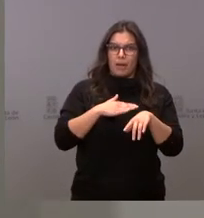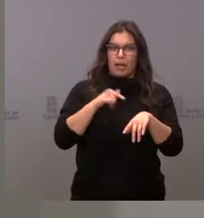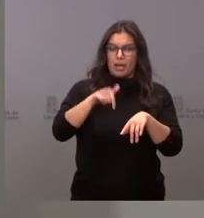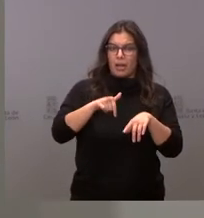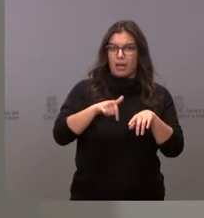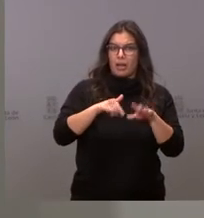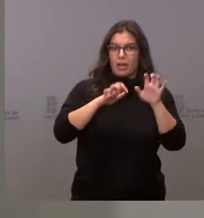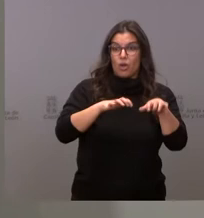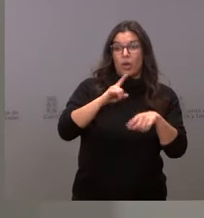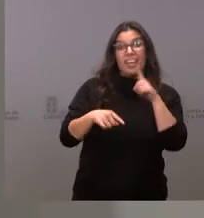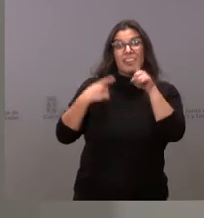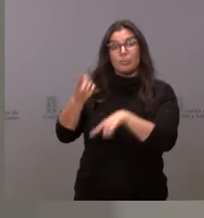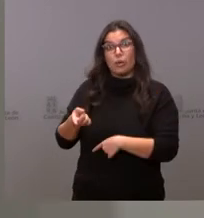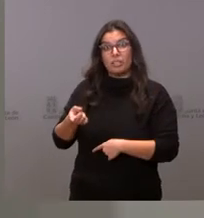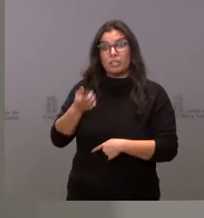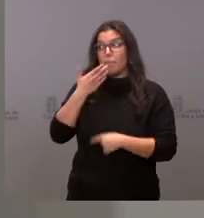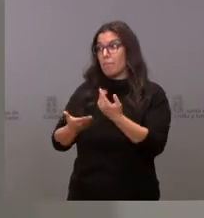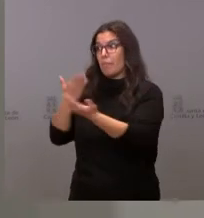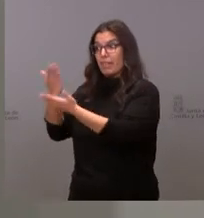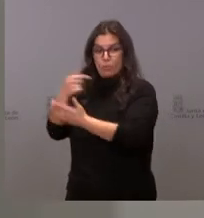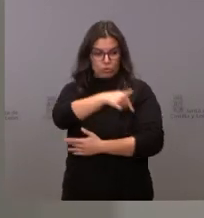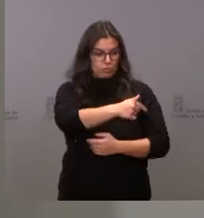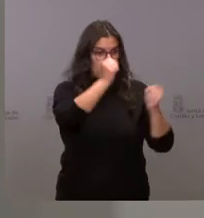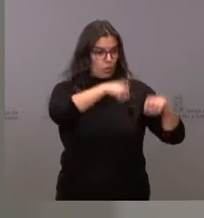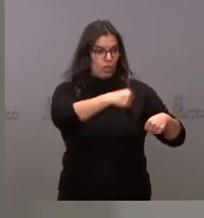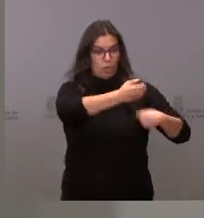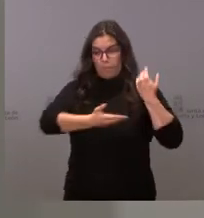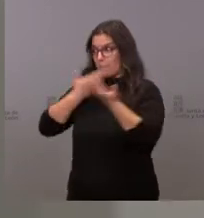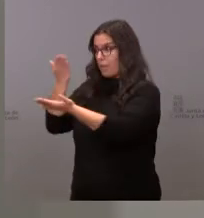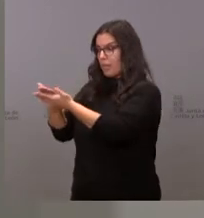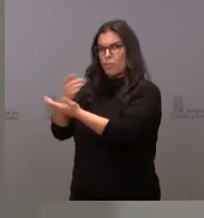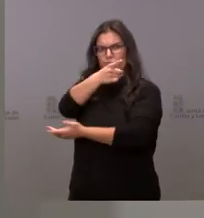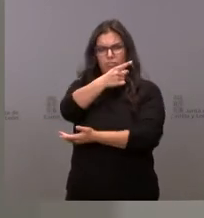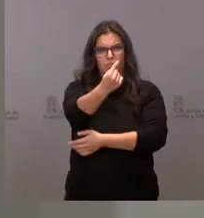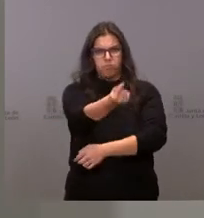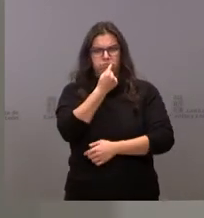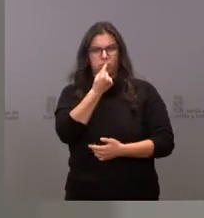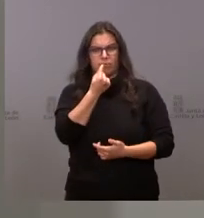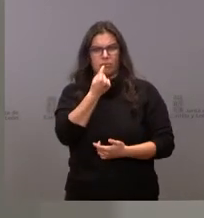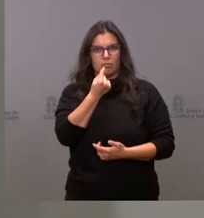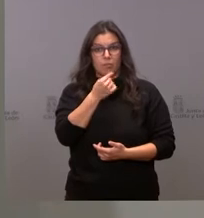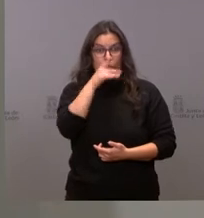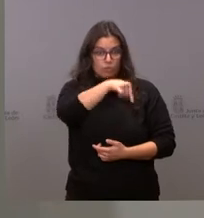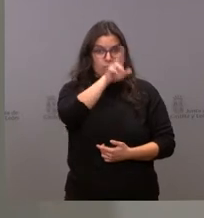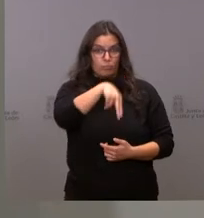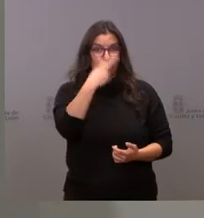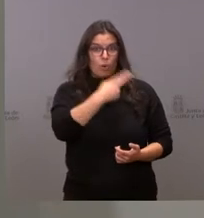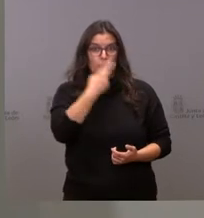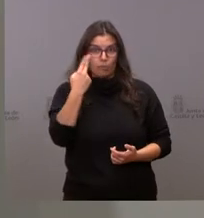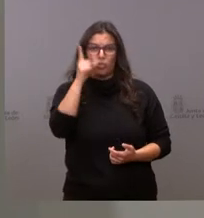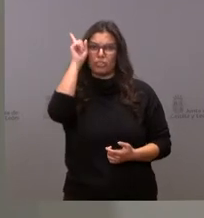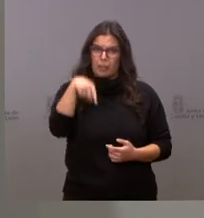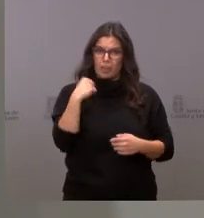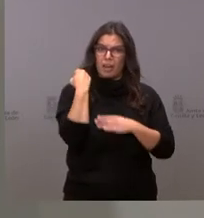y escandalizarse porque nosotros pedimos que se lleve a cabo ese compromiso que la representante del Partido